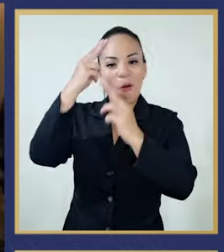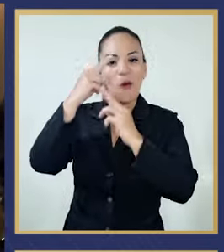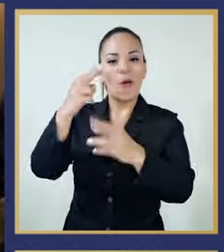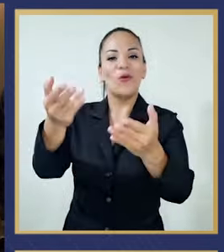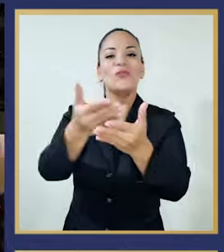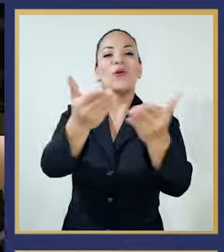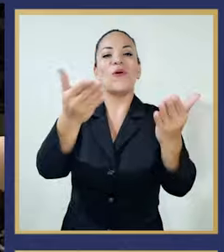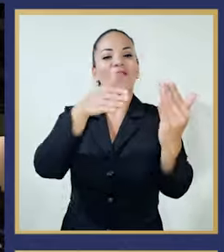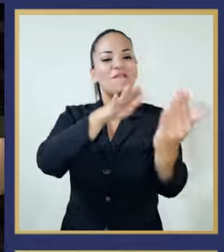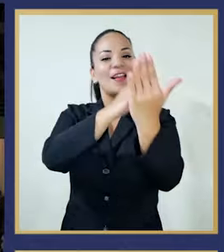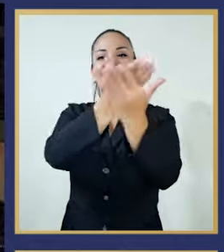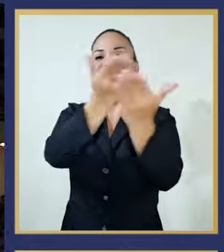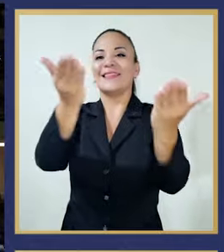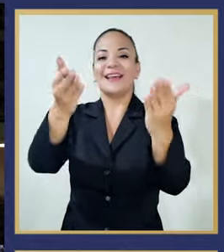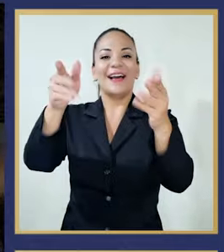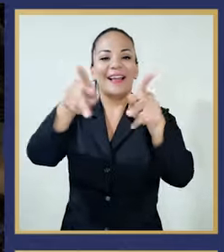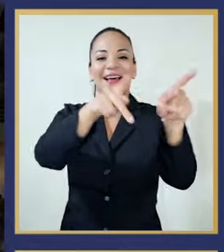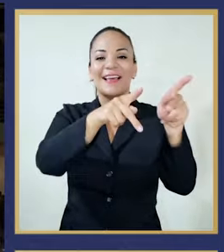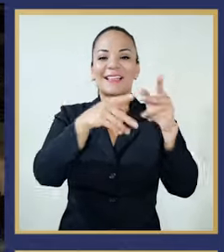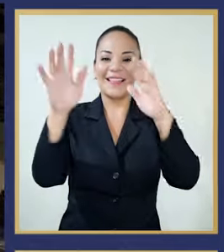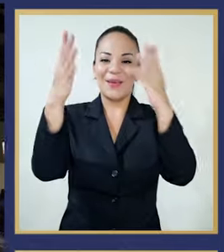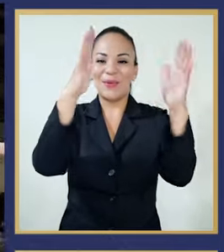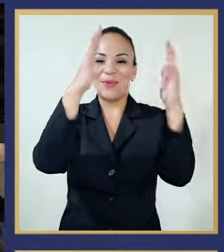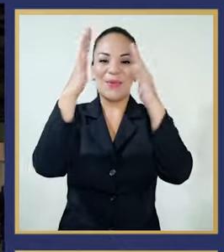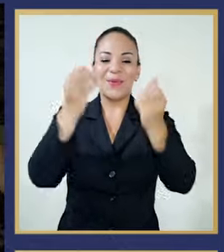ante esta gente.